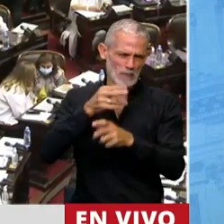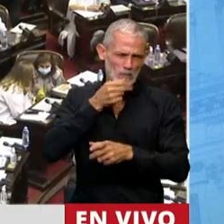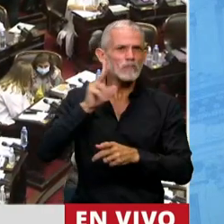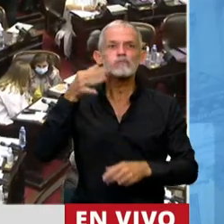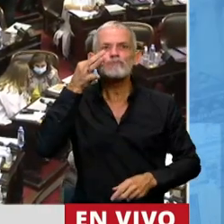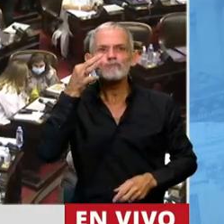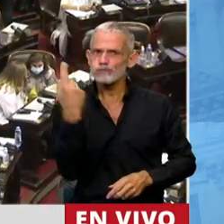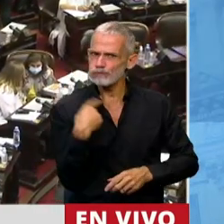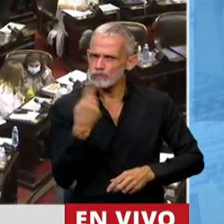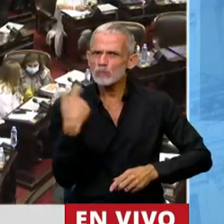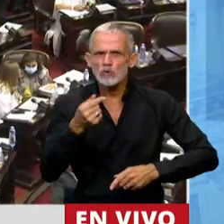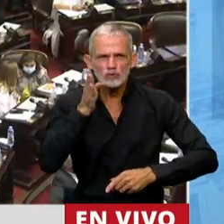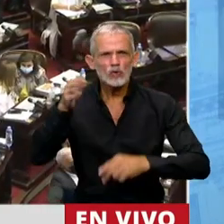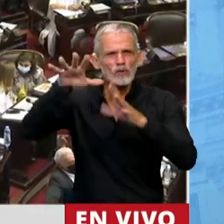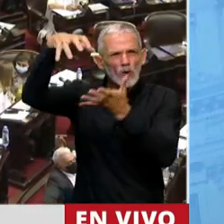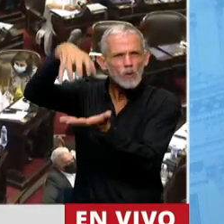constatamos,